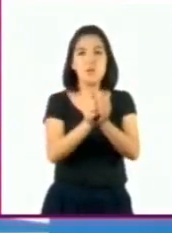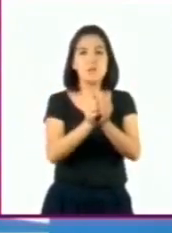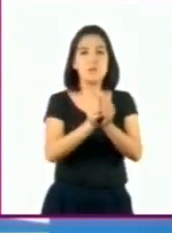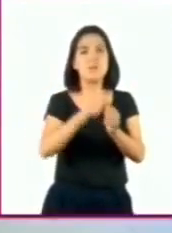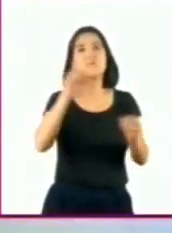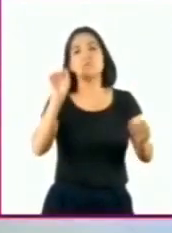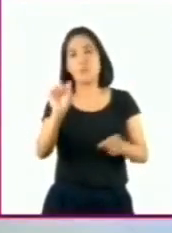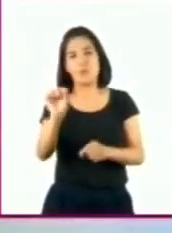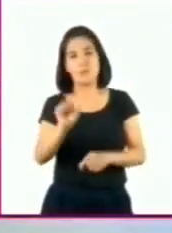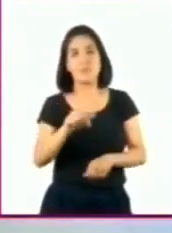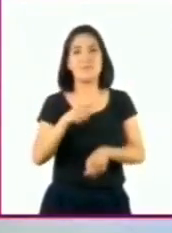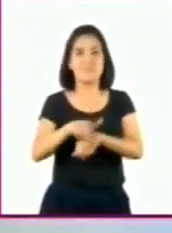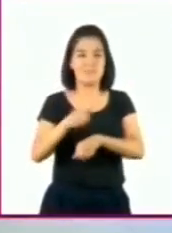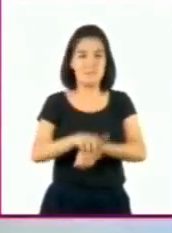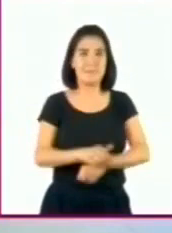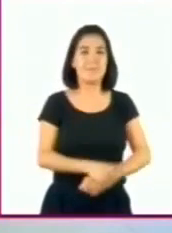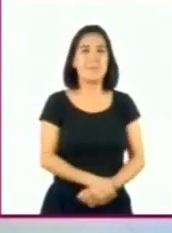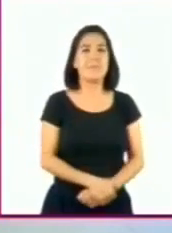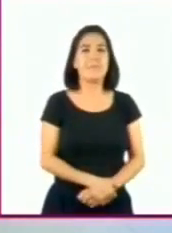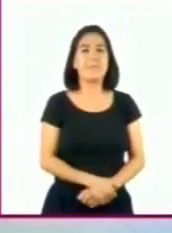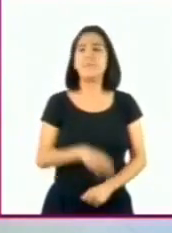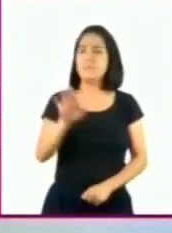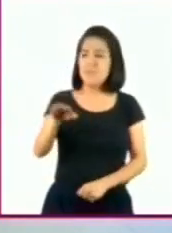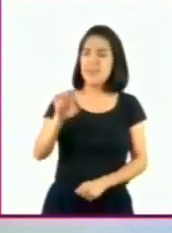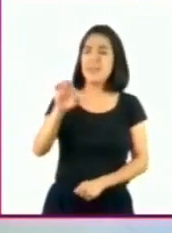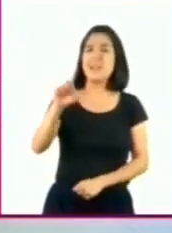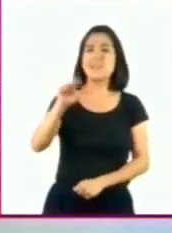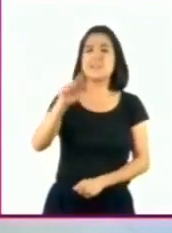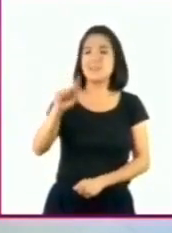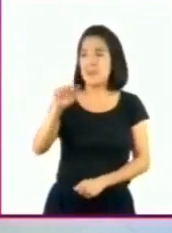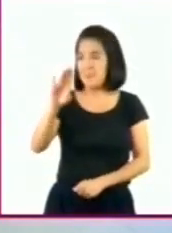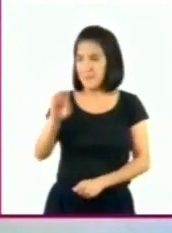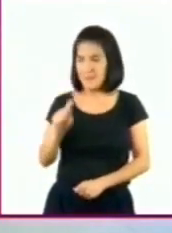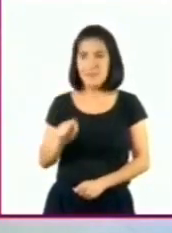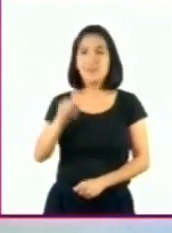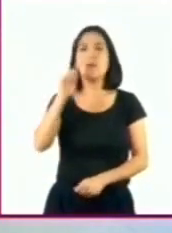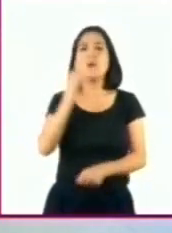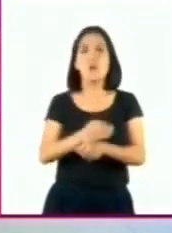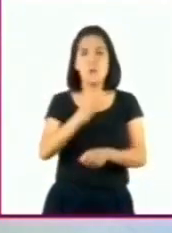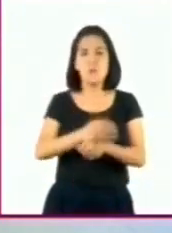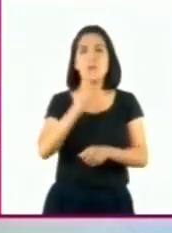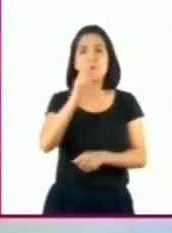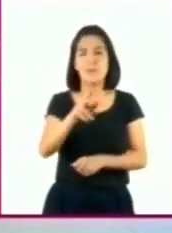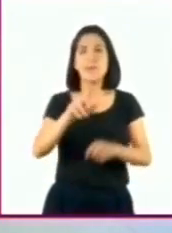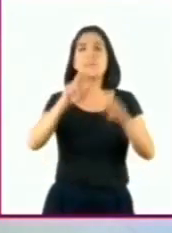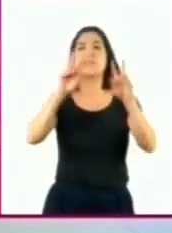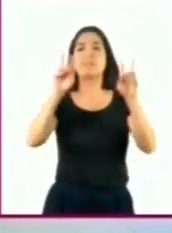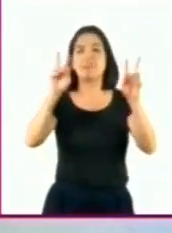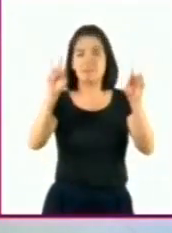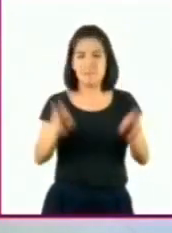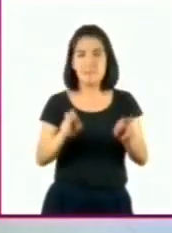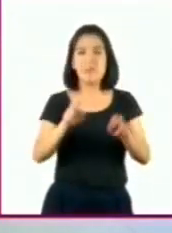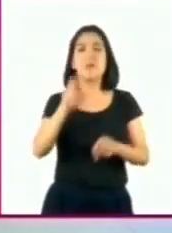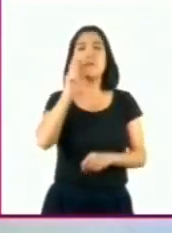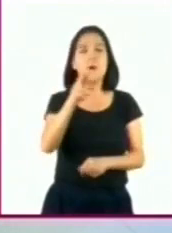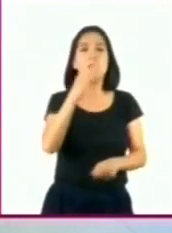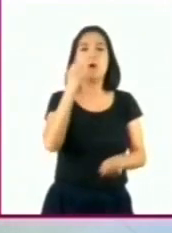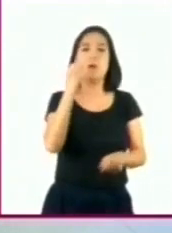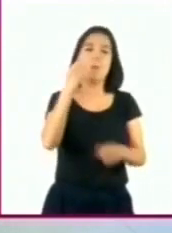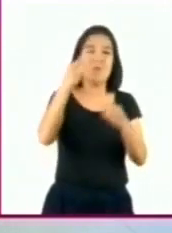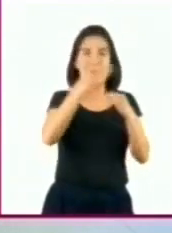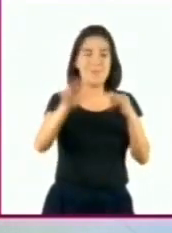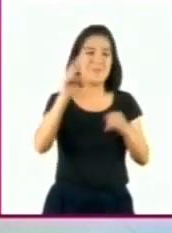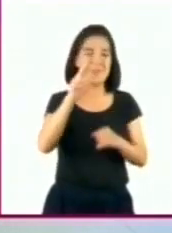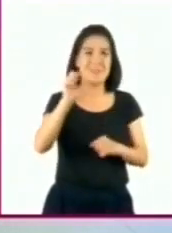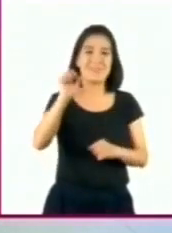decimal. Elizabeth, a propósito de este tema que estudiaremos hoy, fíjate que la última vez que vi a mis alumnas